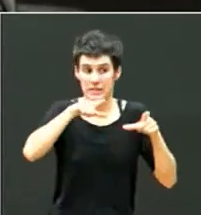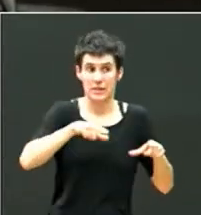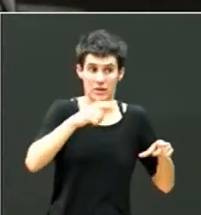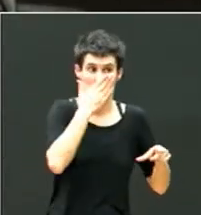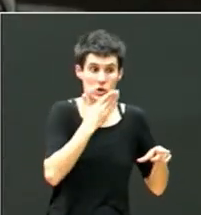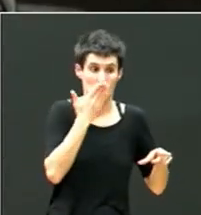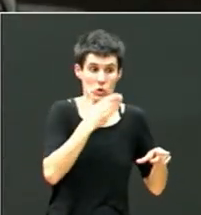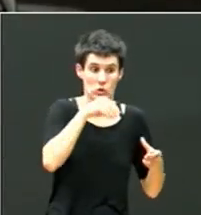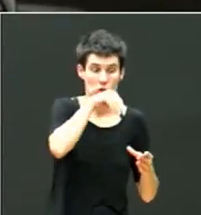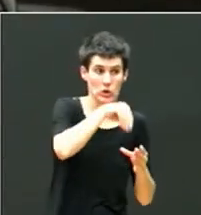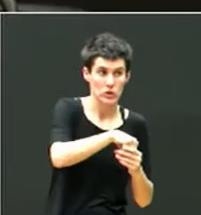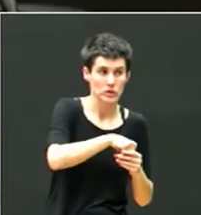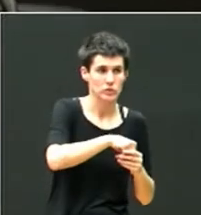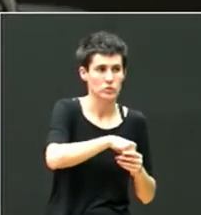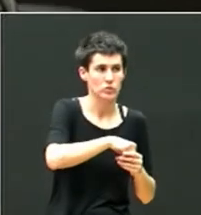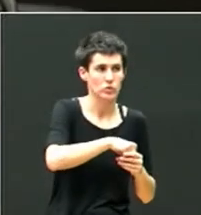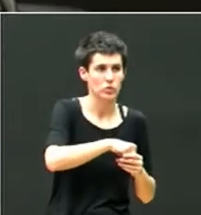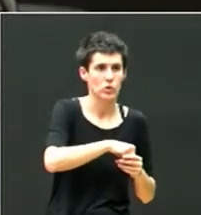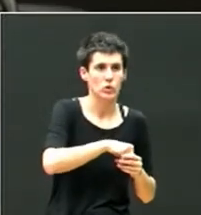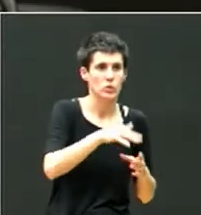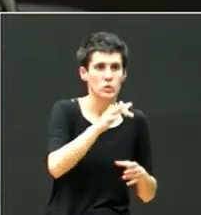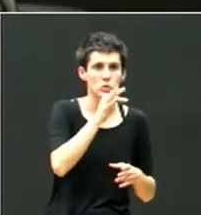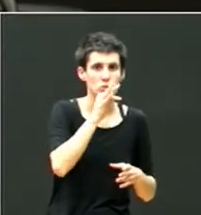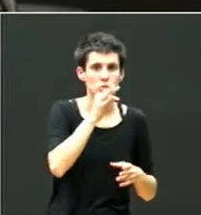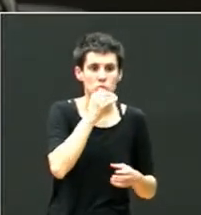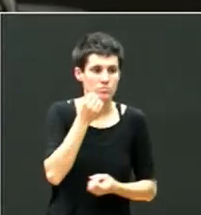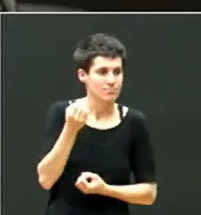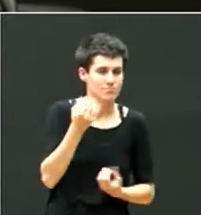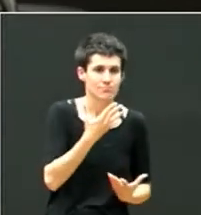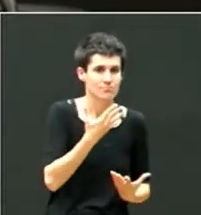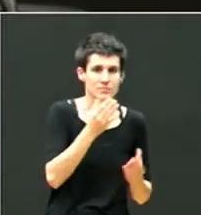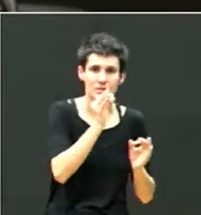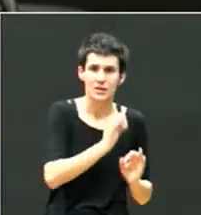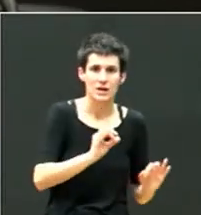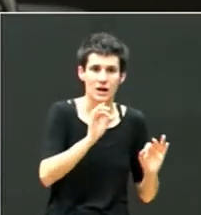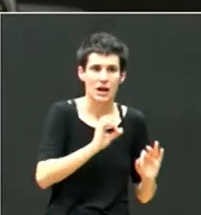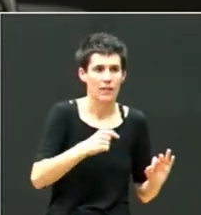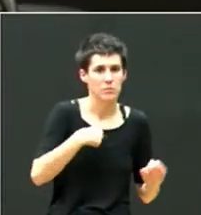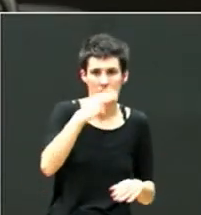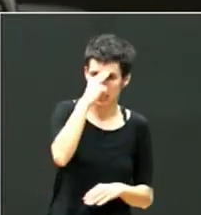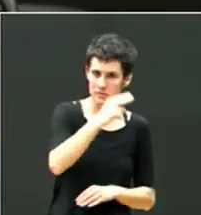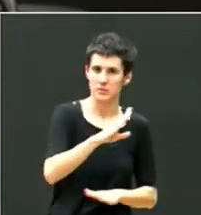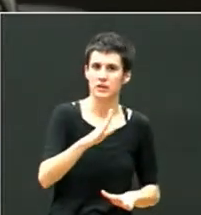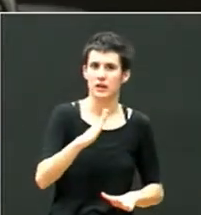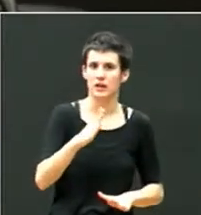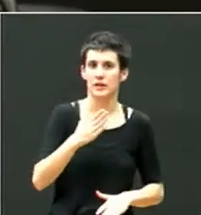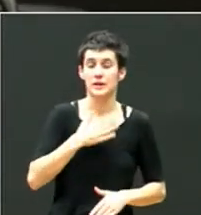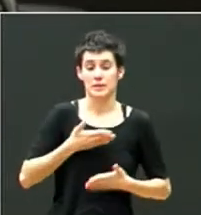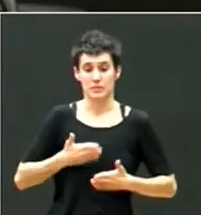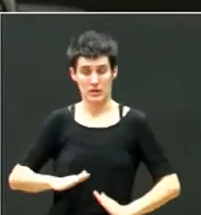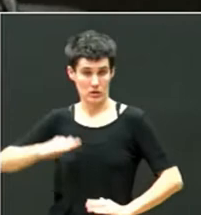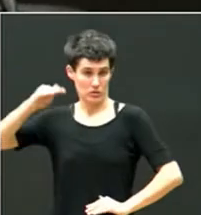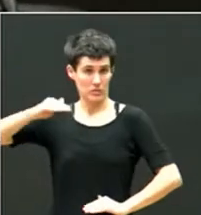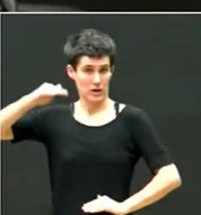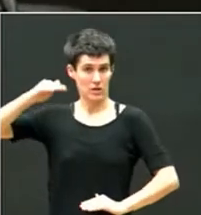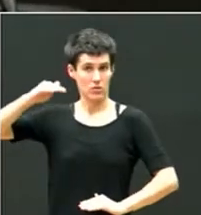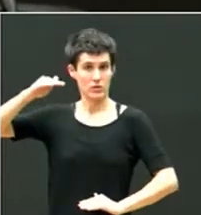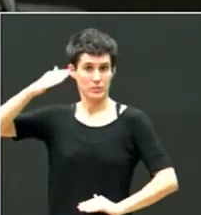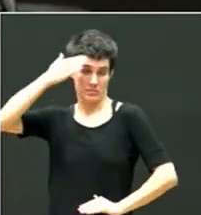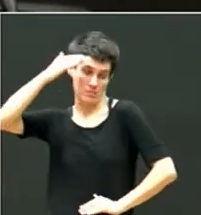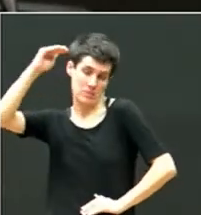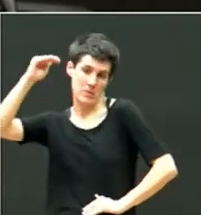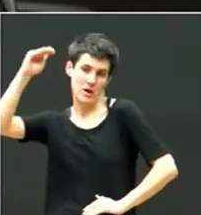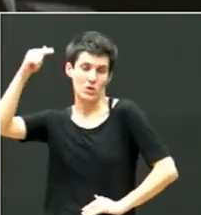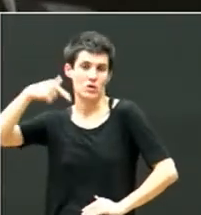que hay que respetar y hay que darle el permiso a la familia. Mira, mi hijo, el mayor, la primera vez que es el más consciente de la situación,